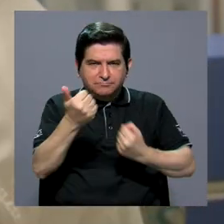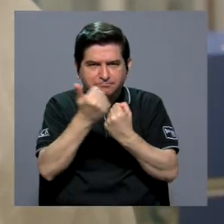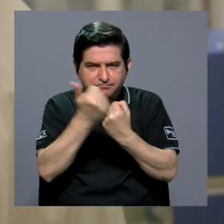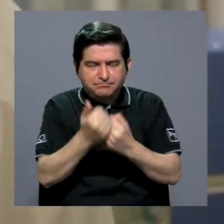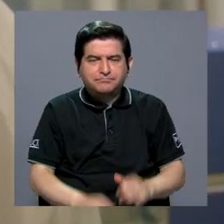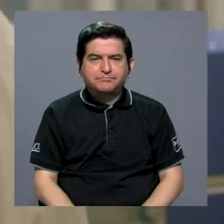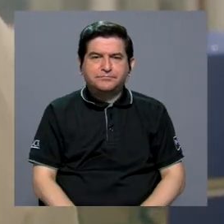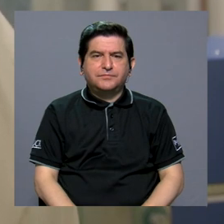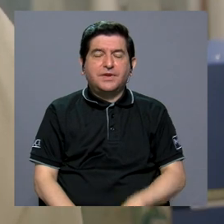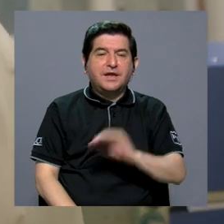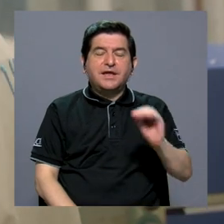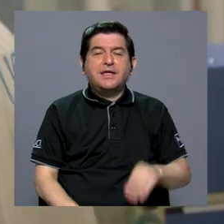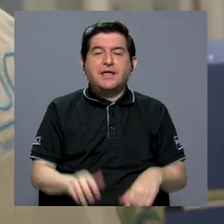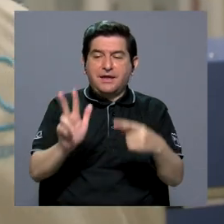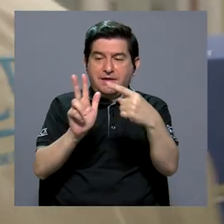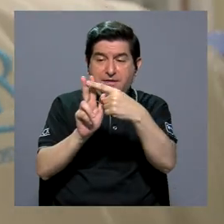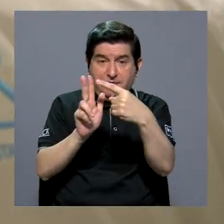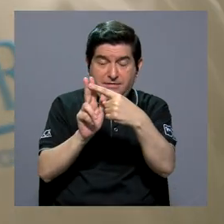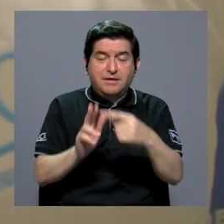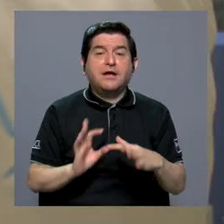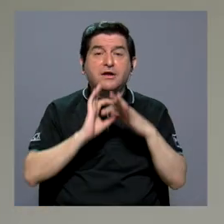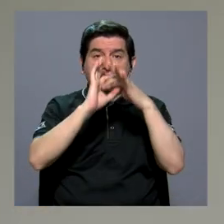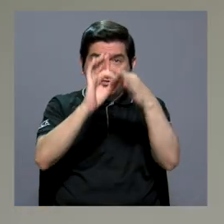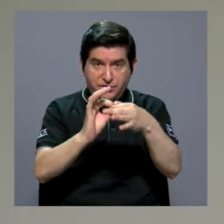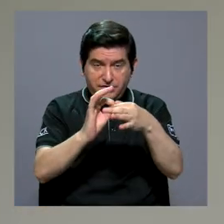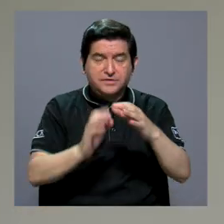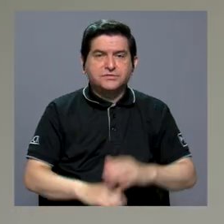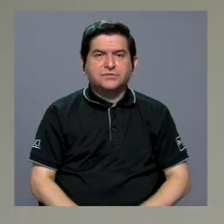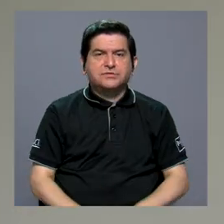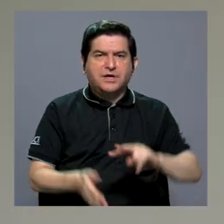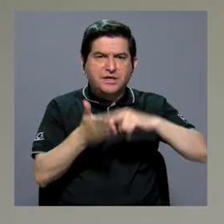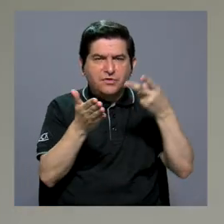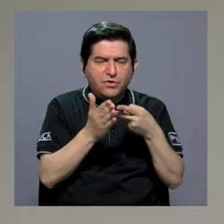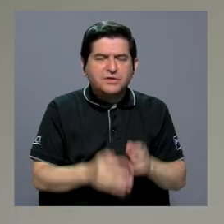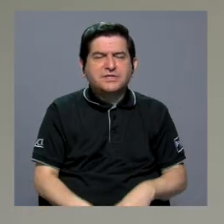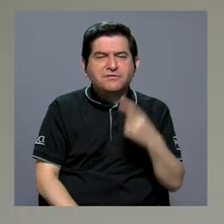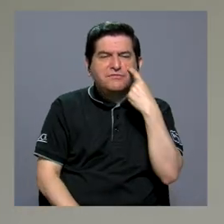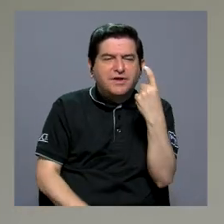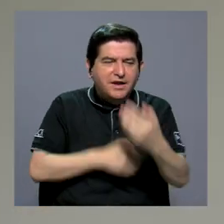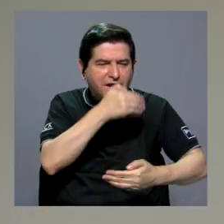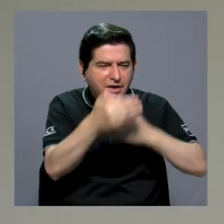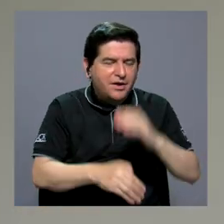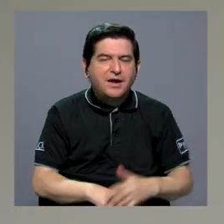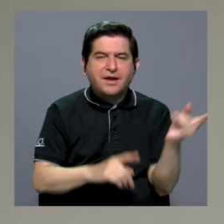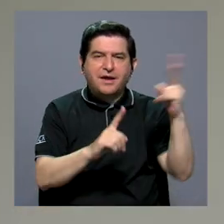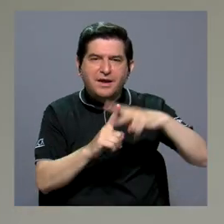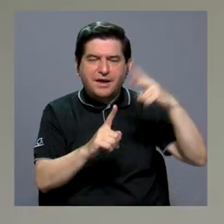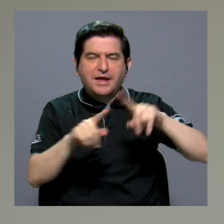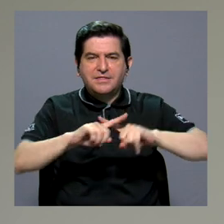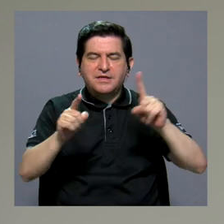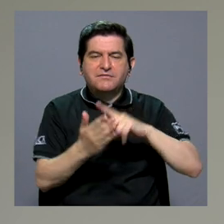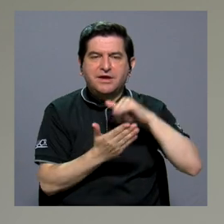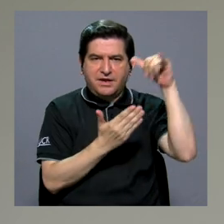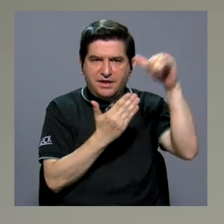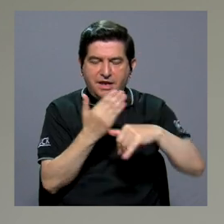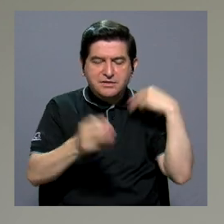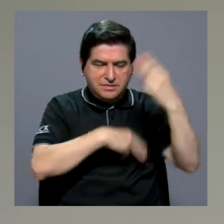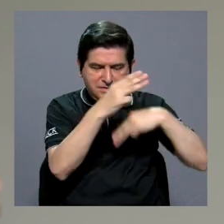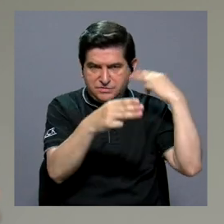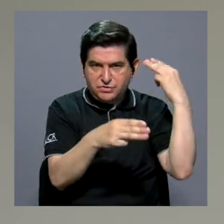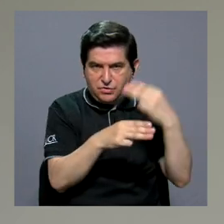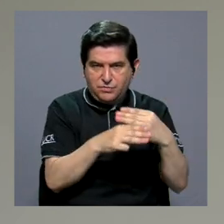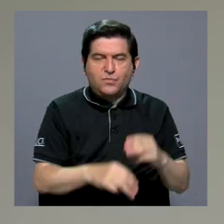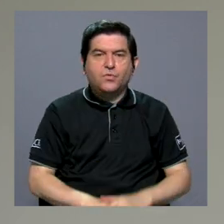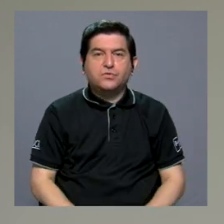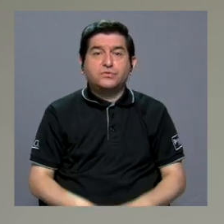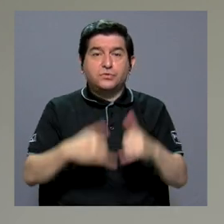colaborativas. Y la tercera función refiere básicamente a lo que es la fiscalización en la ejecución de los diferentes